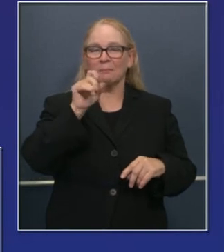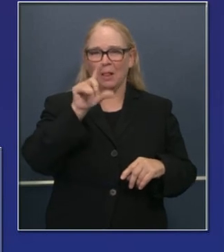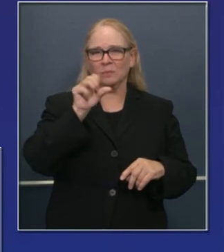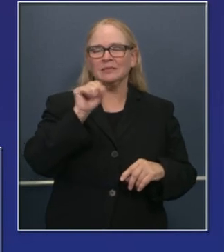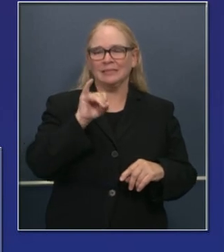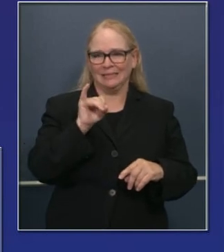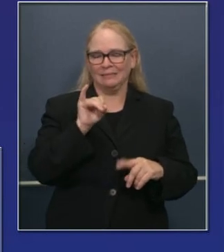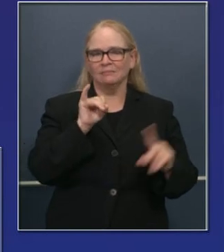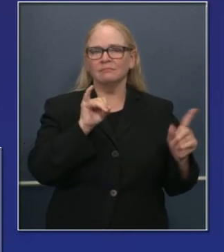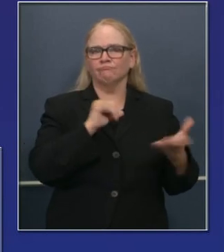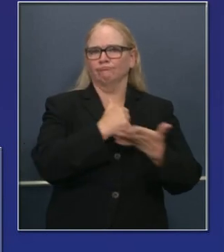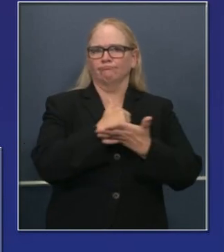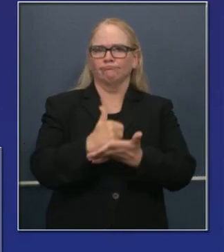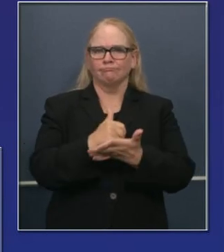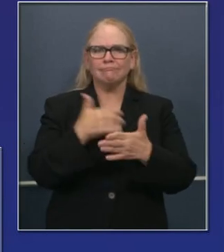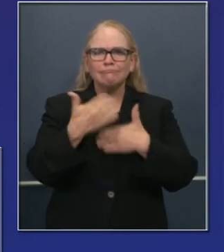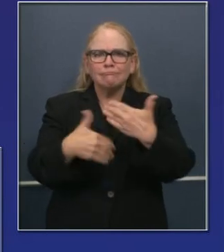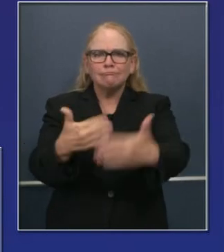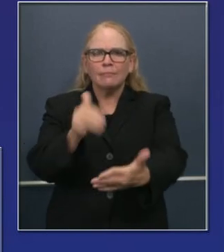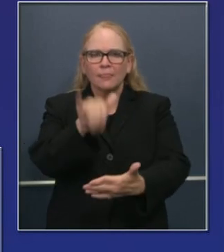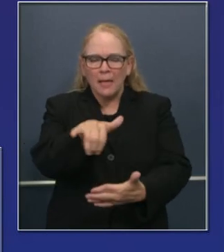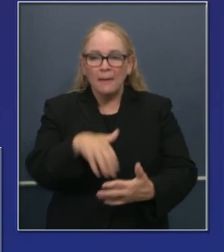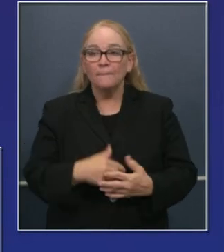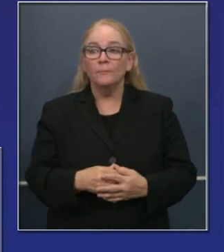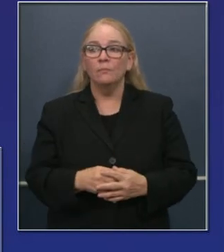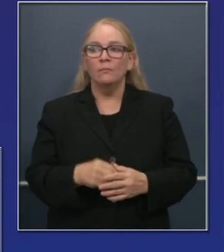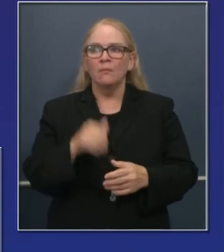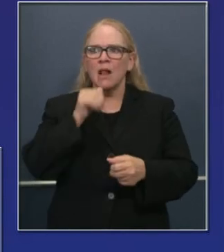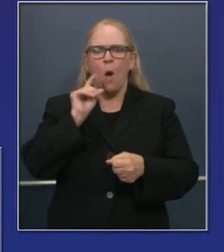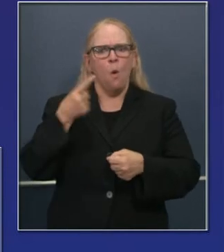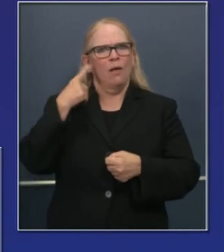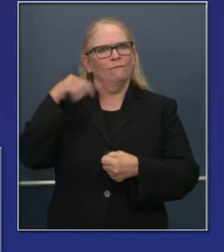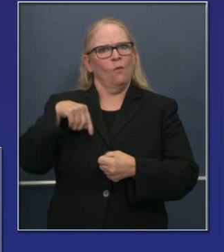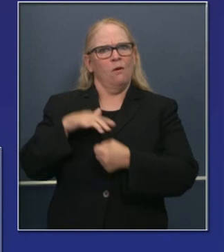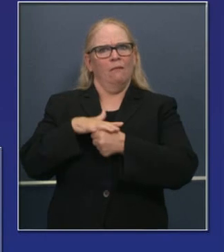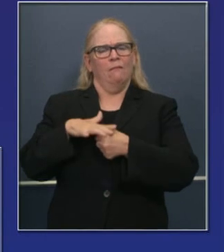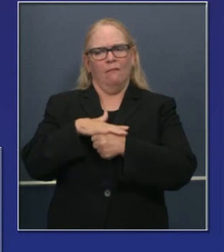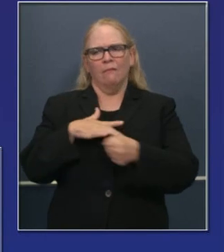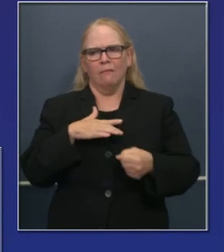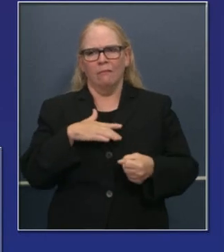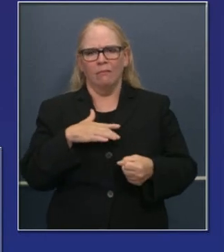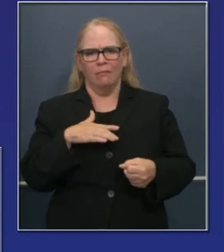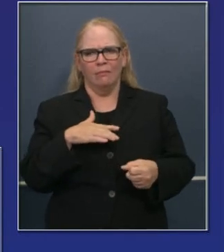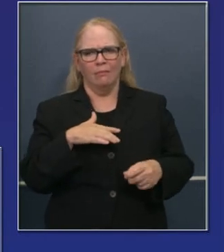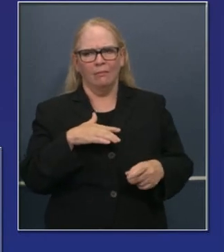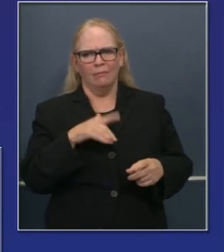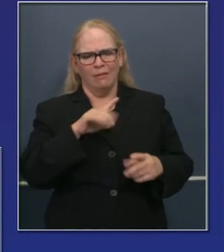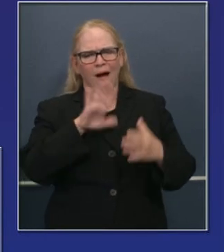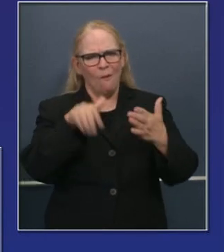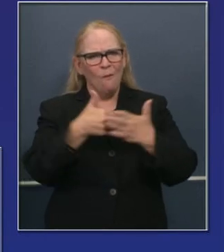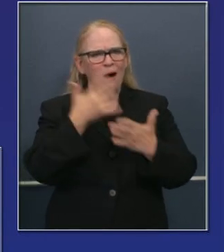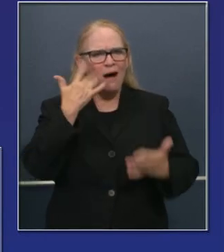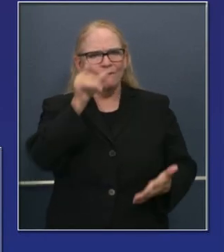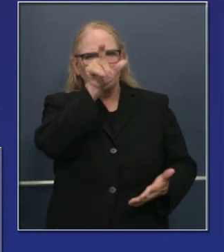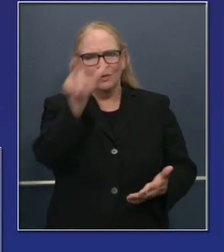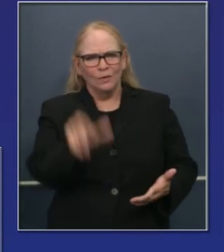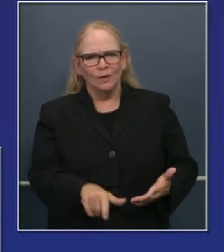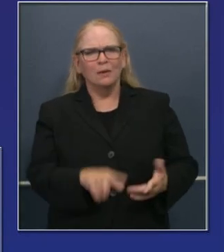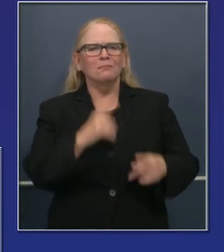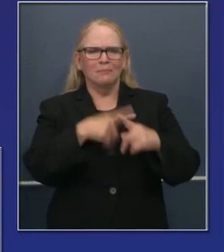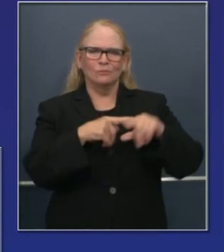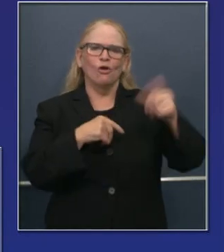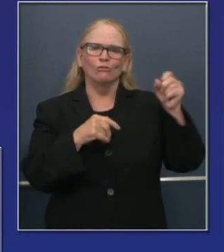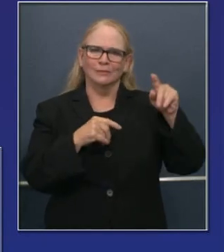proporcionar un estímulo al país, a individuos y no solo estados o gobiernos locales. La Cámara de